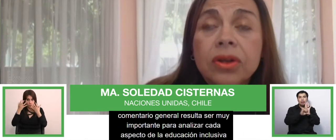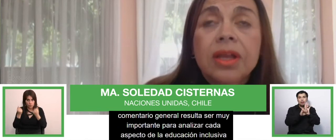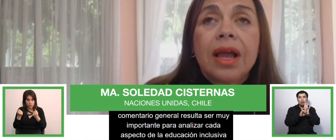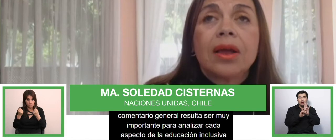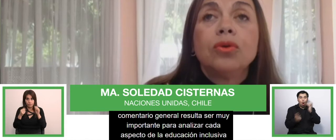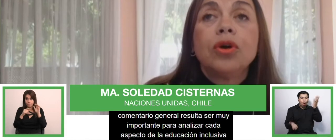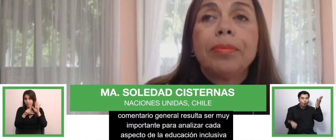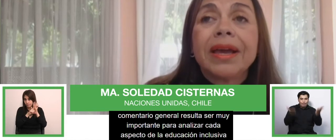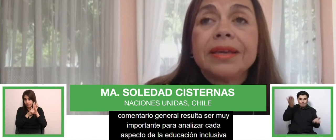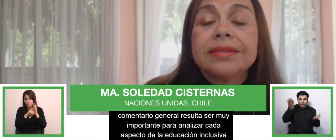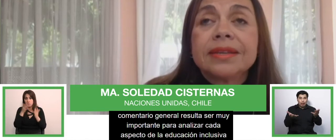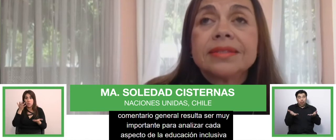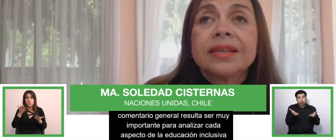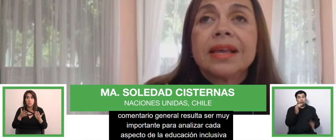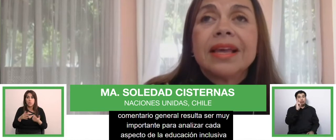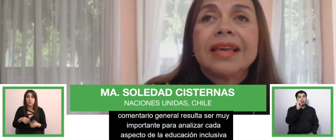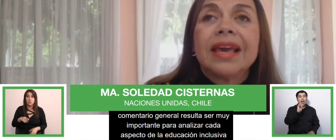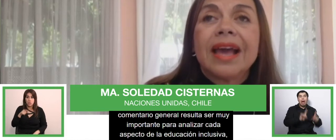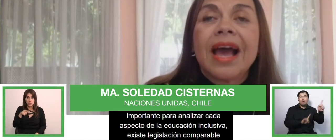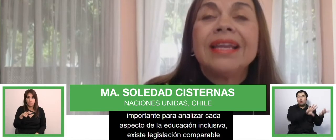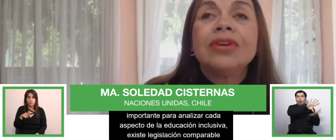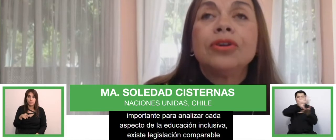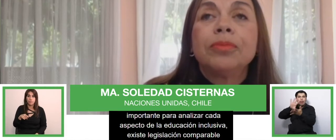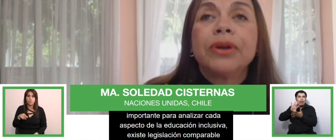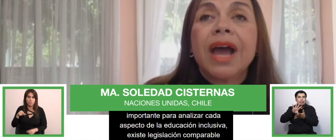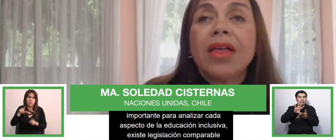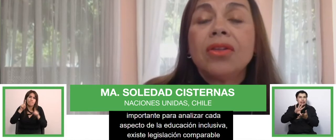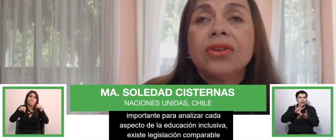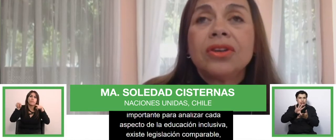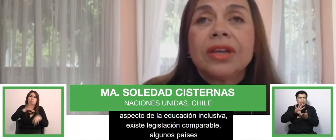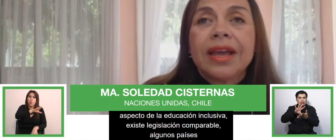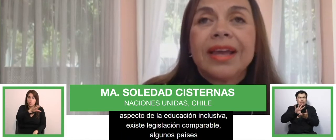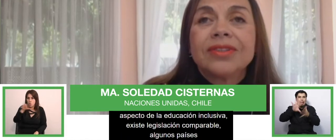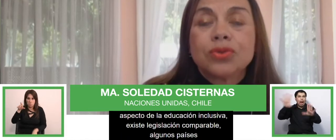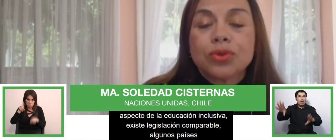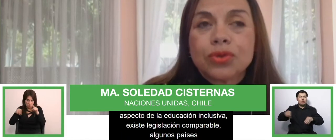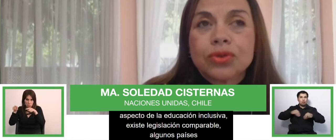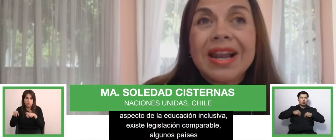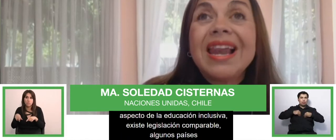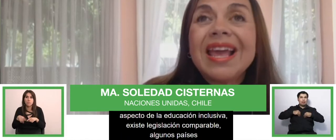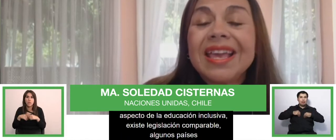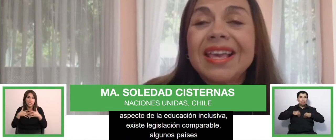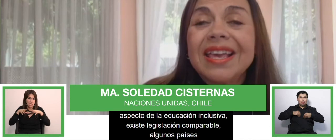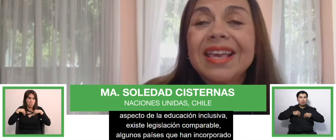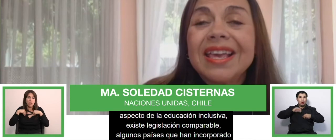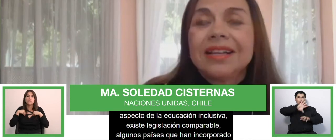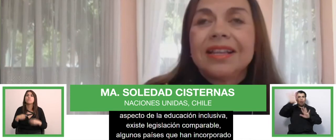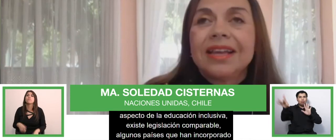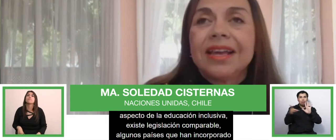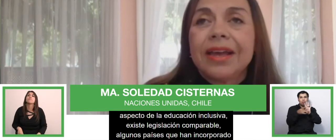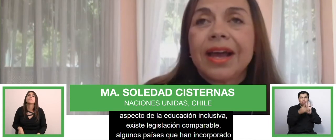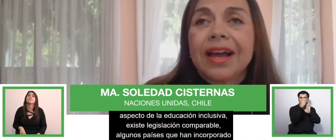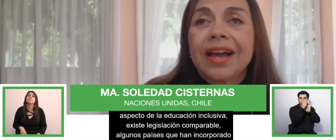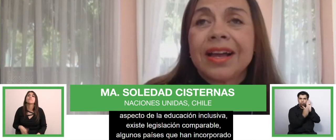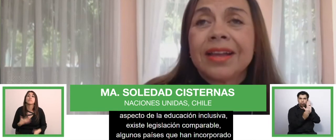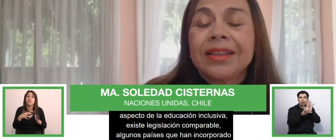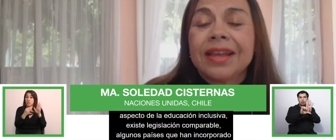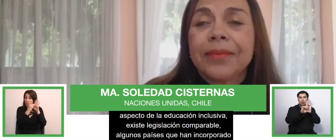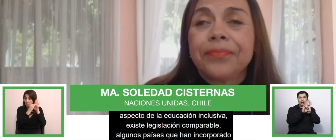luego, a algunos países que han incorporado en sus leyes de